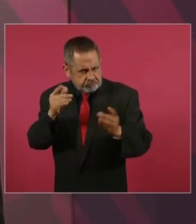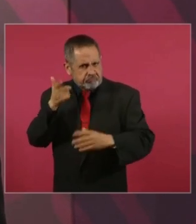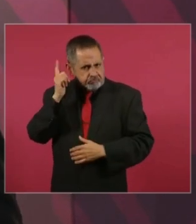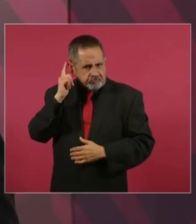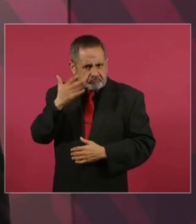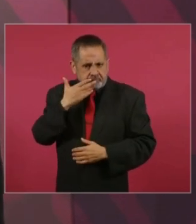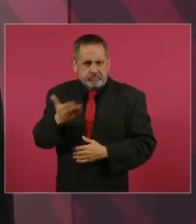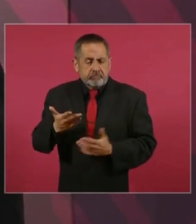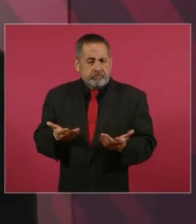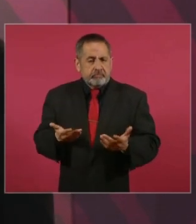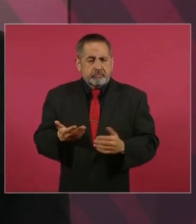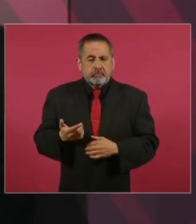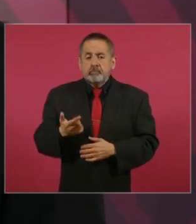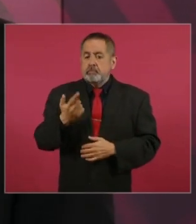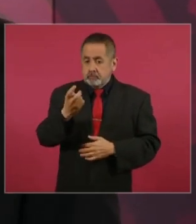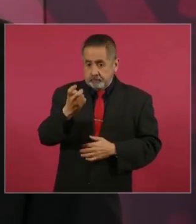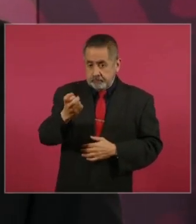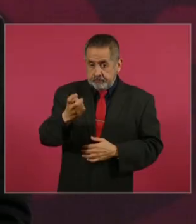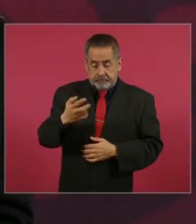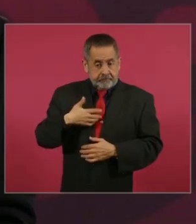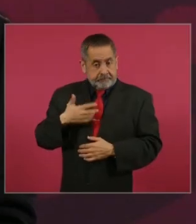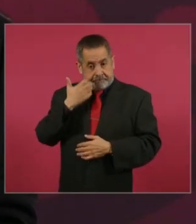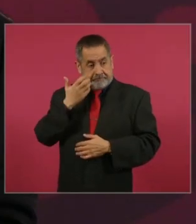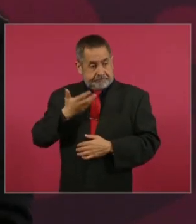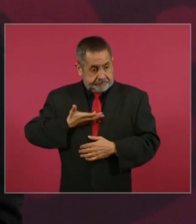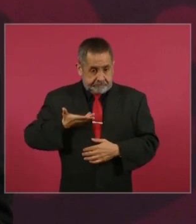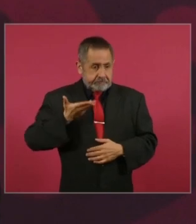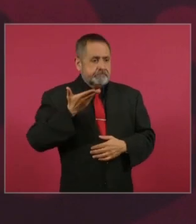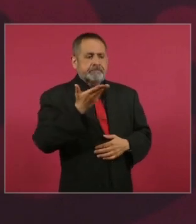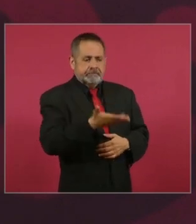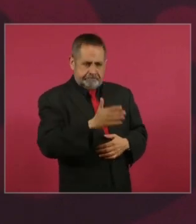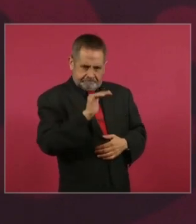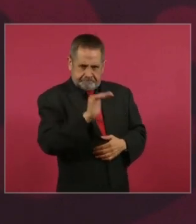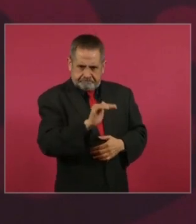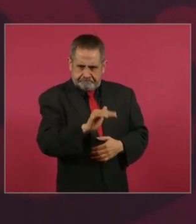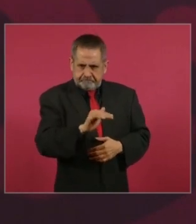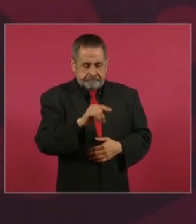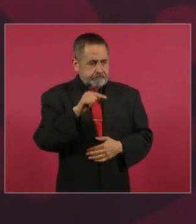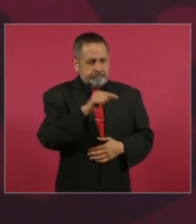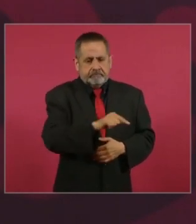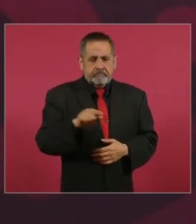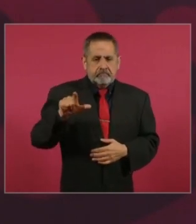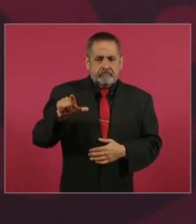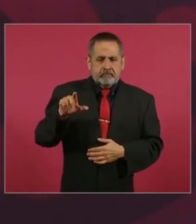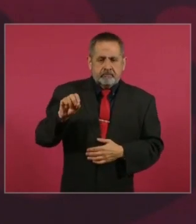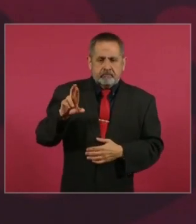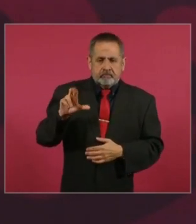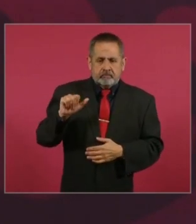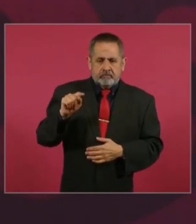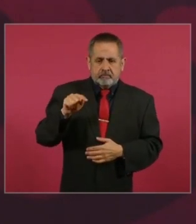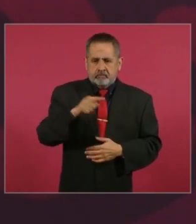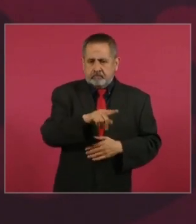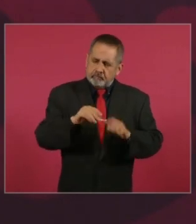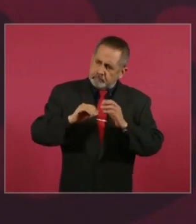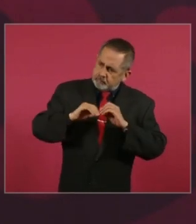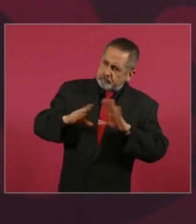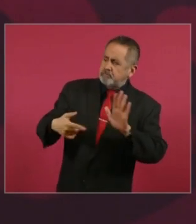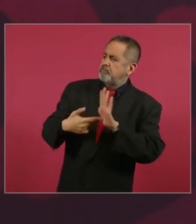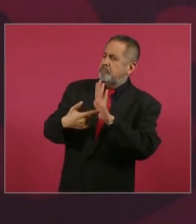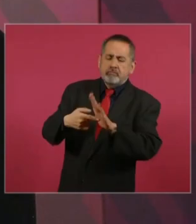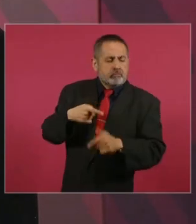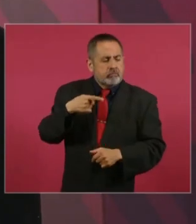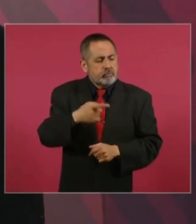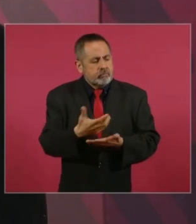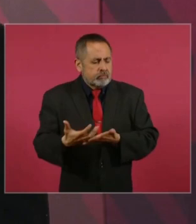Por ejemplo, le estoy pidiendo a Loret que dé a conocer cuánto gana,